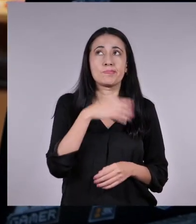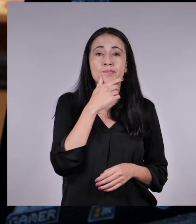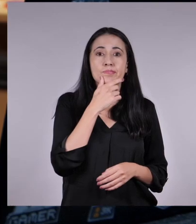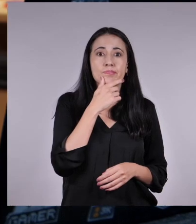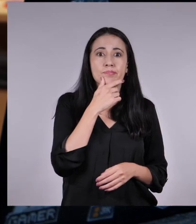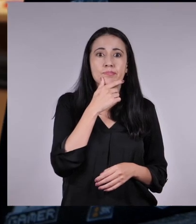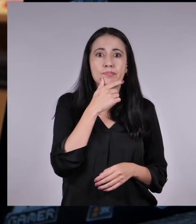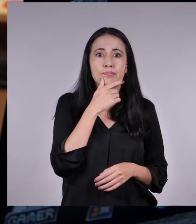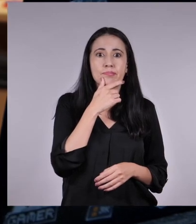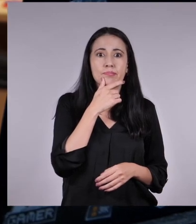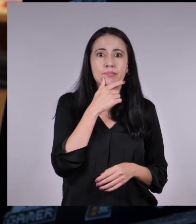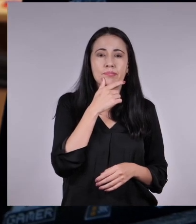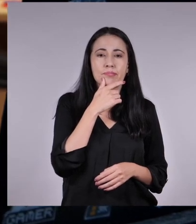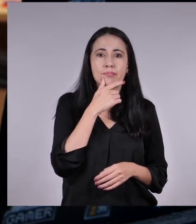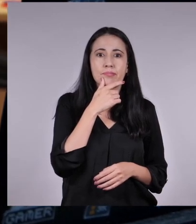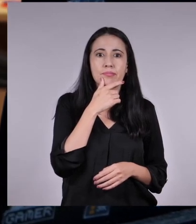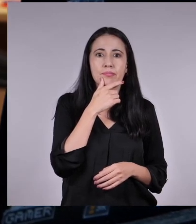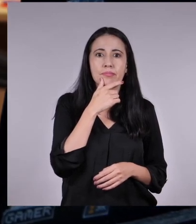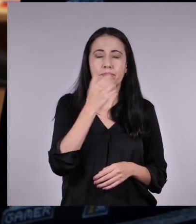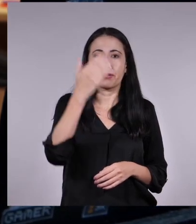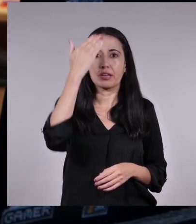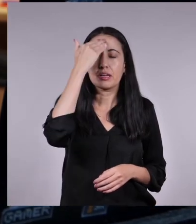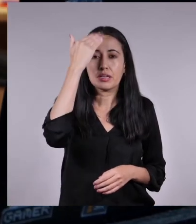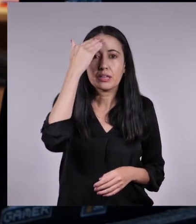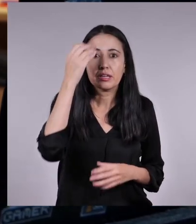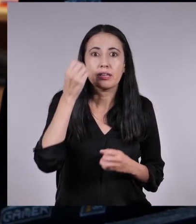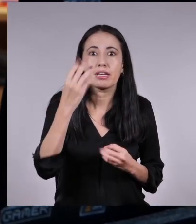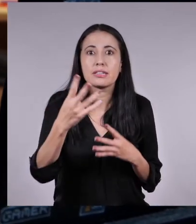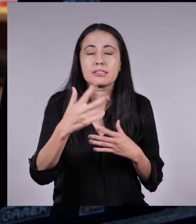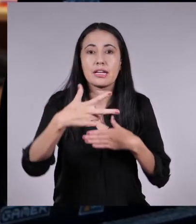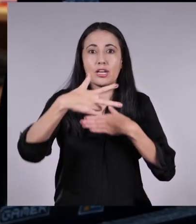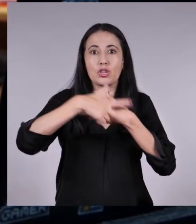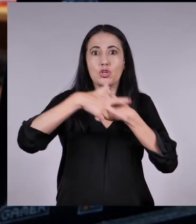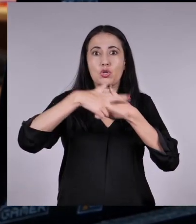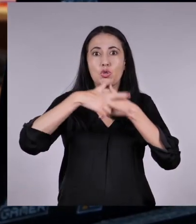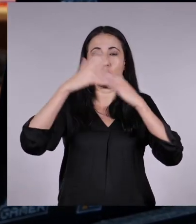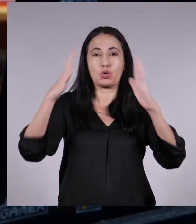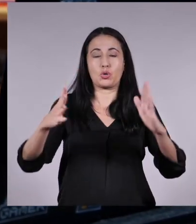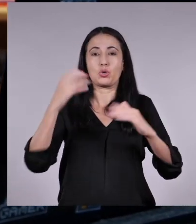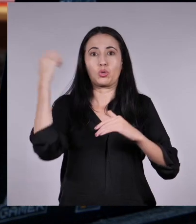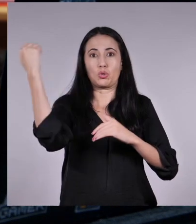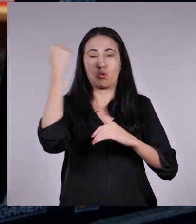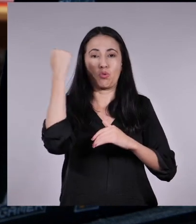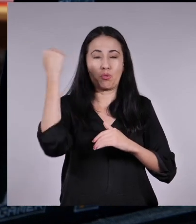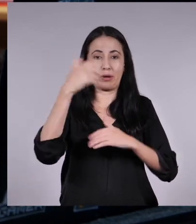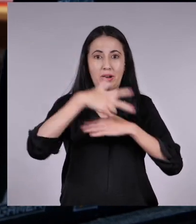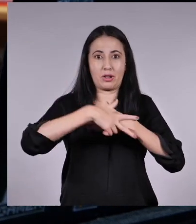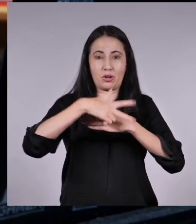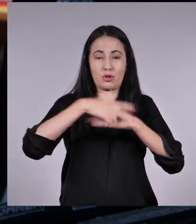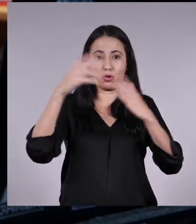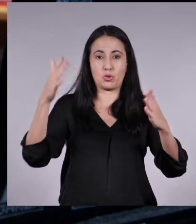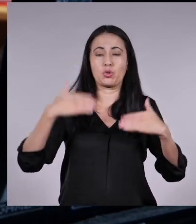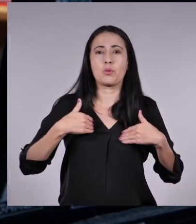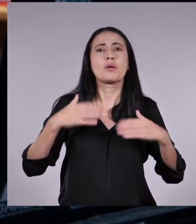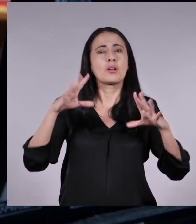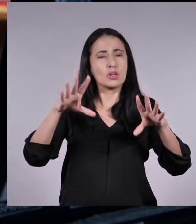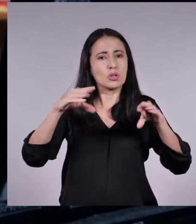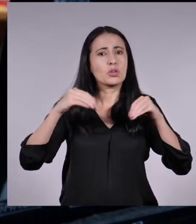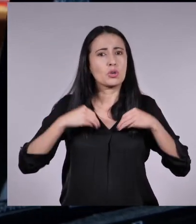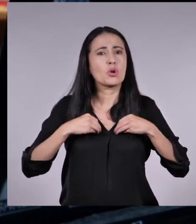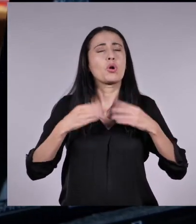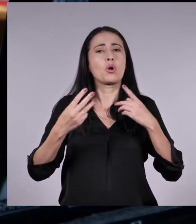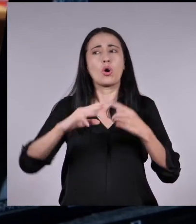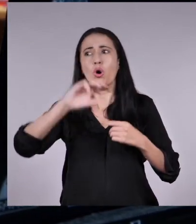Ya sé, les voy a contar cuáles son mis youtubers favoritos. Yo, como youtuber, obviamente consumo mucho